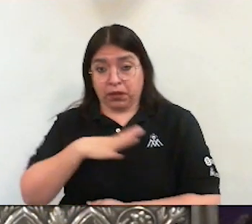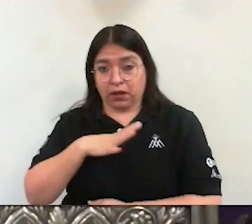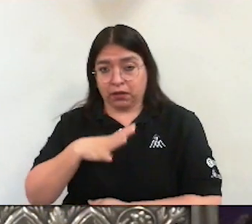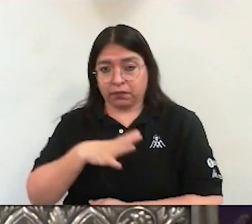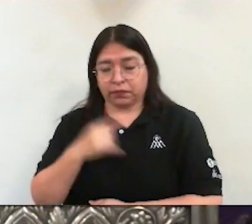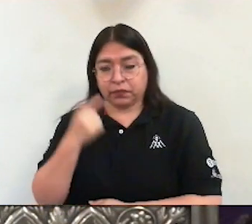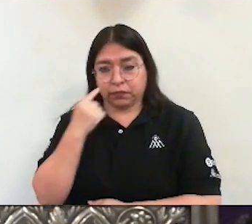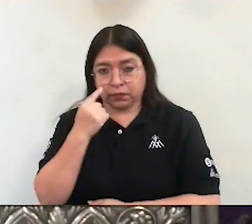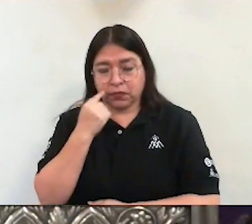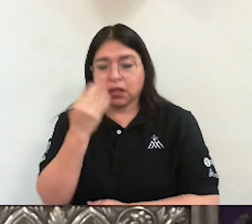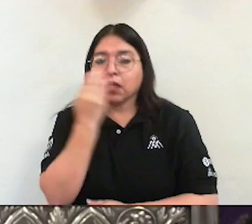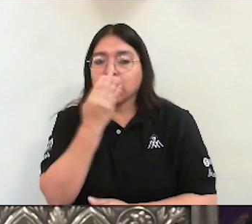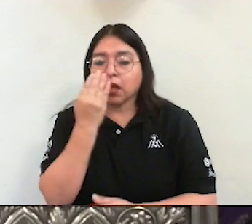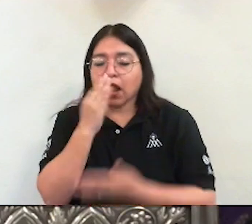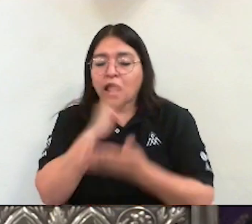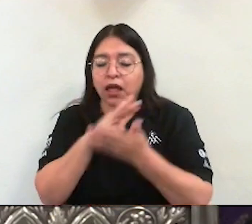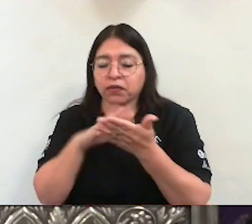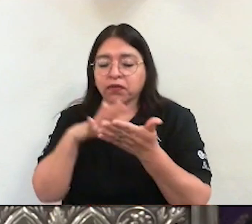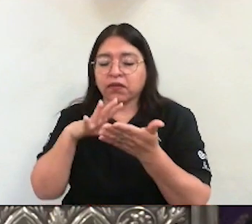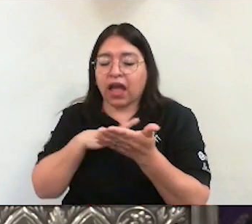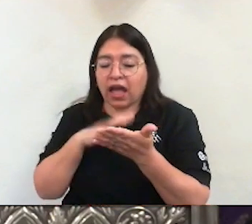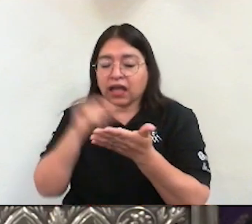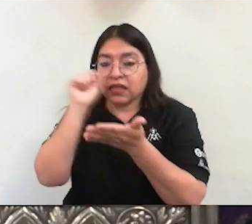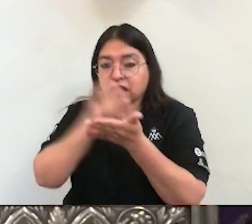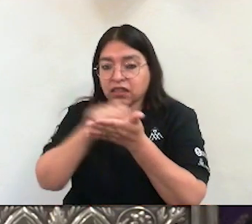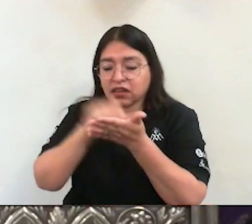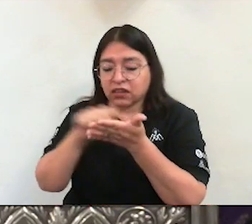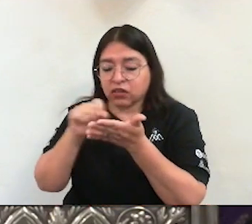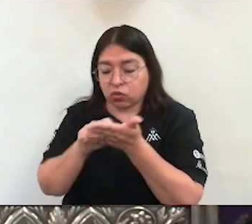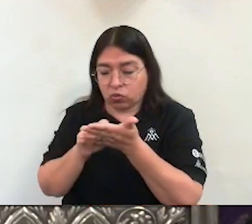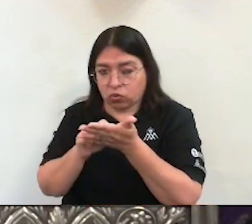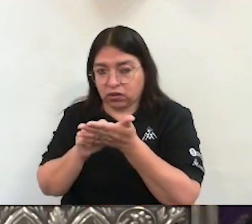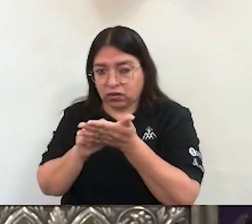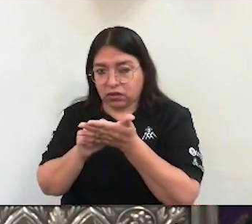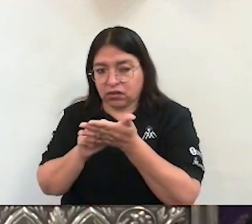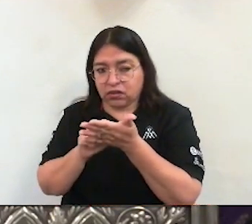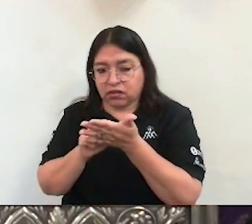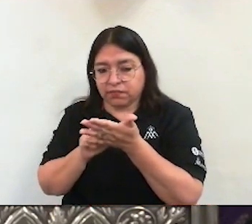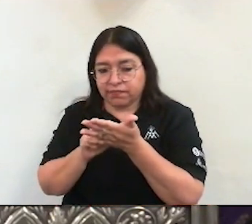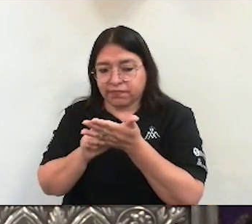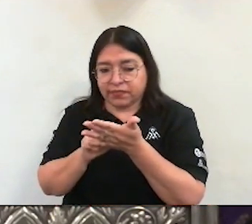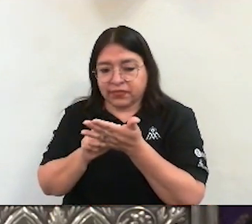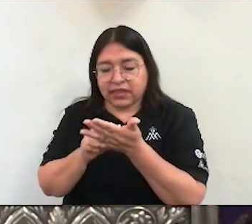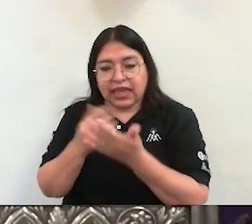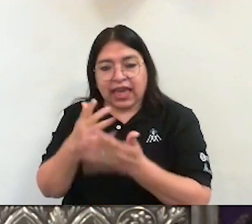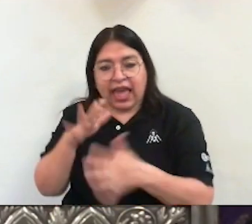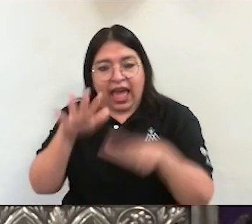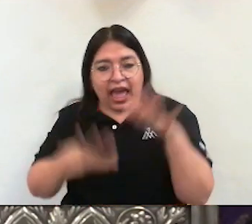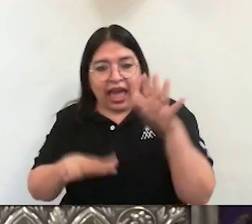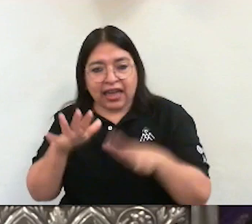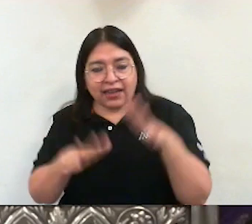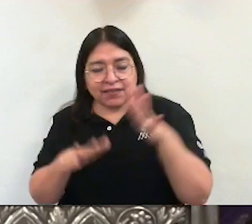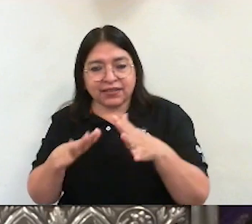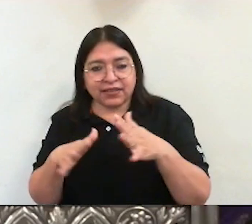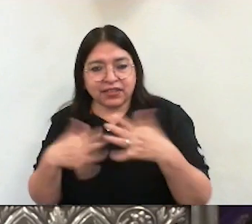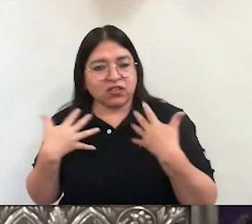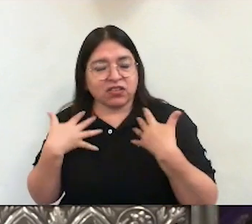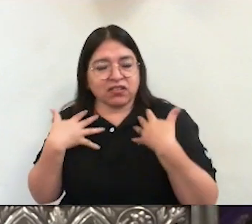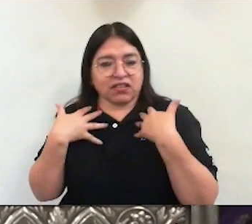de la escritura. Es decir, lecturas falseadas